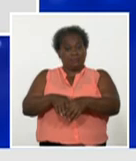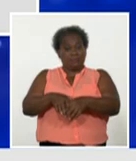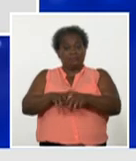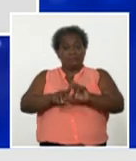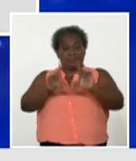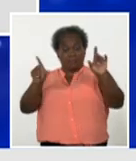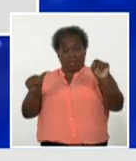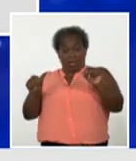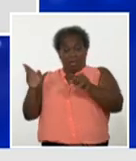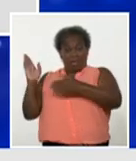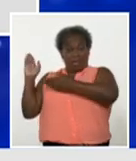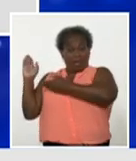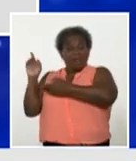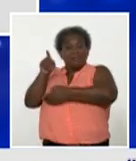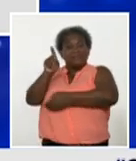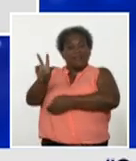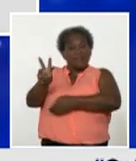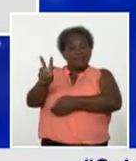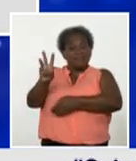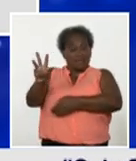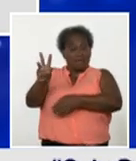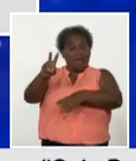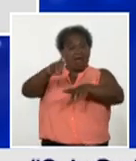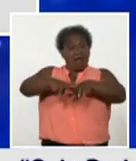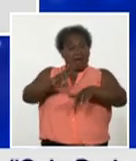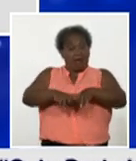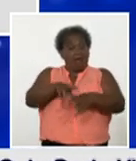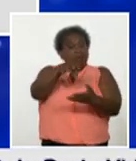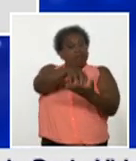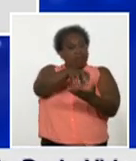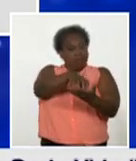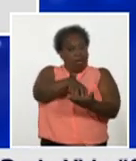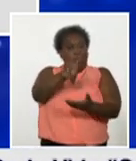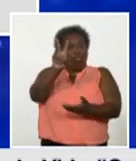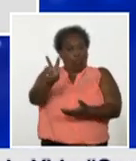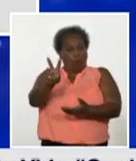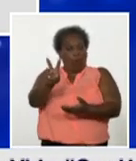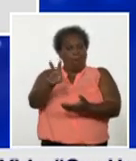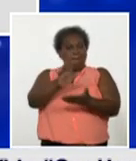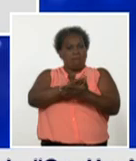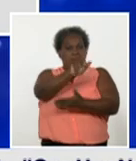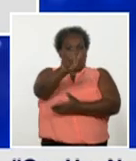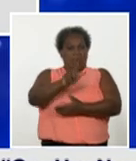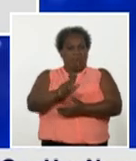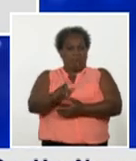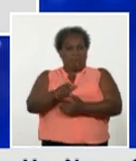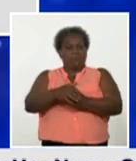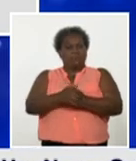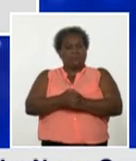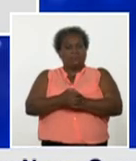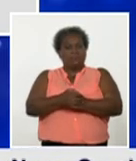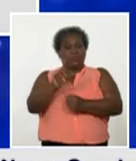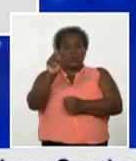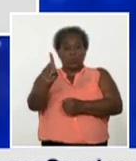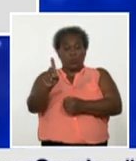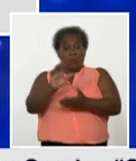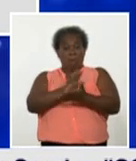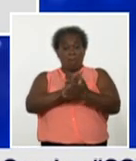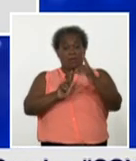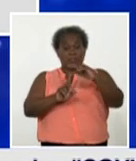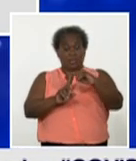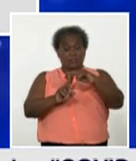provincia de la habana dos en en mayabeque uno en matanzas